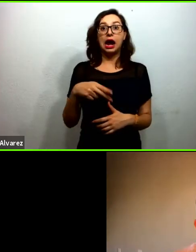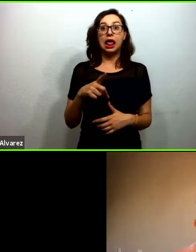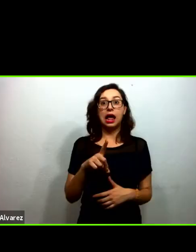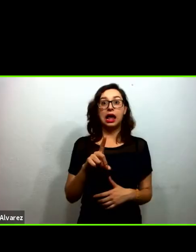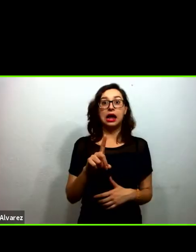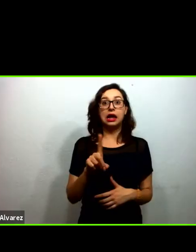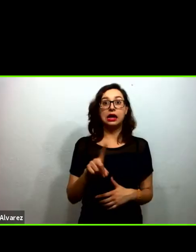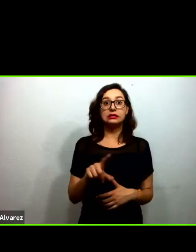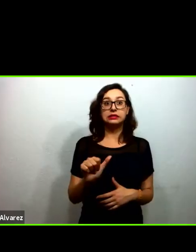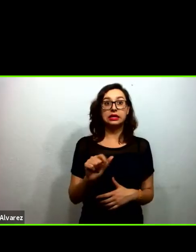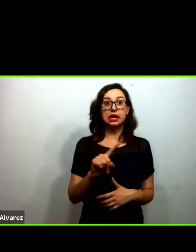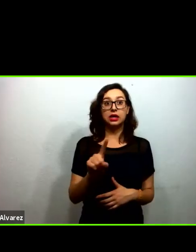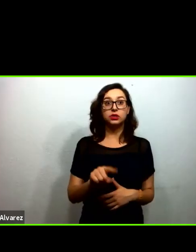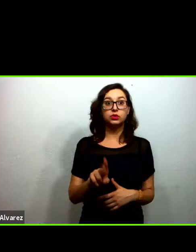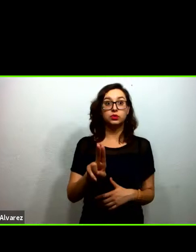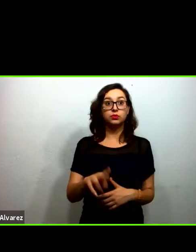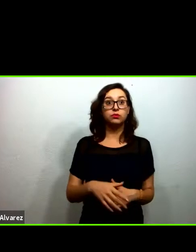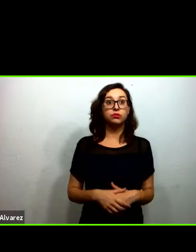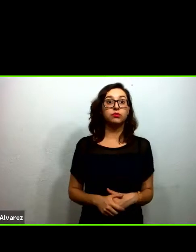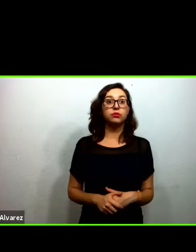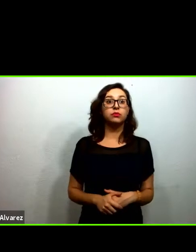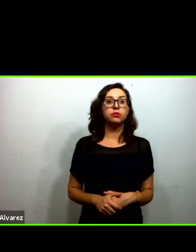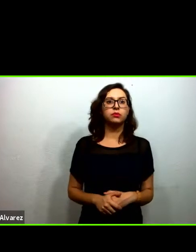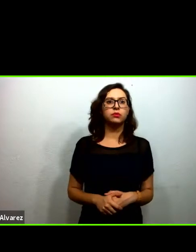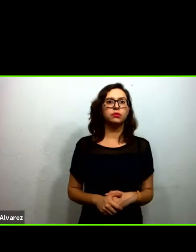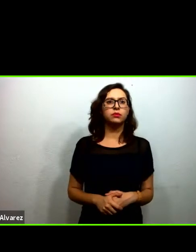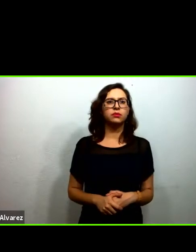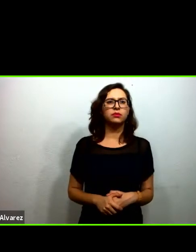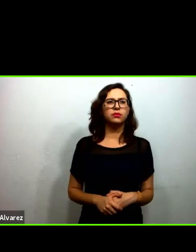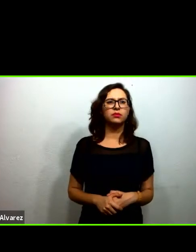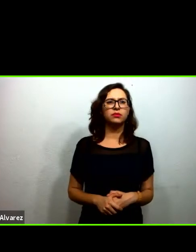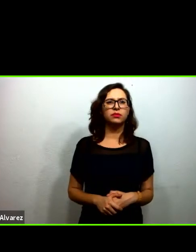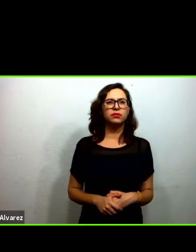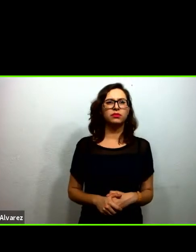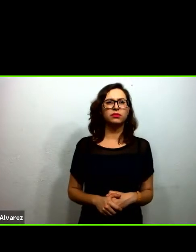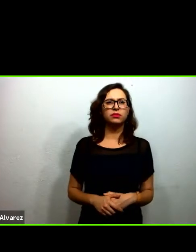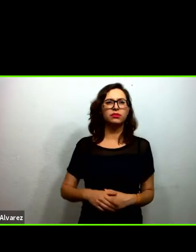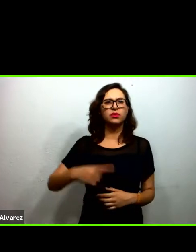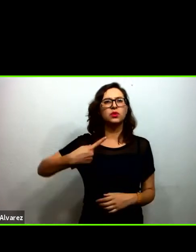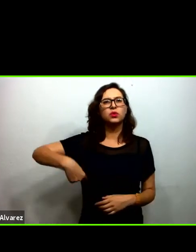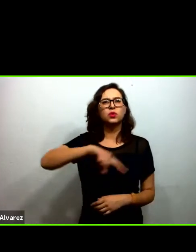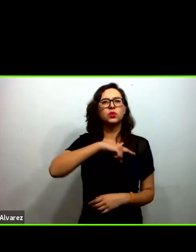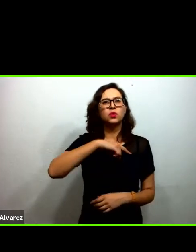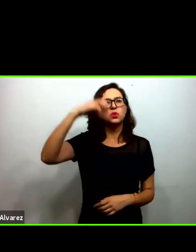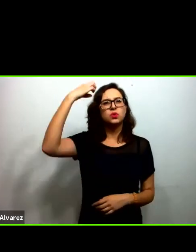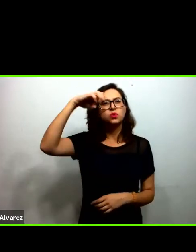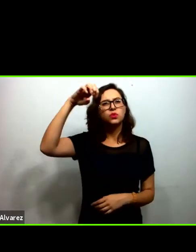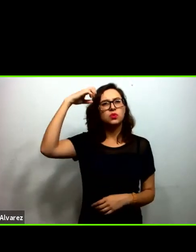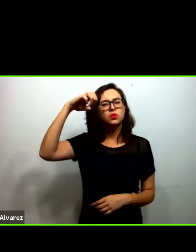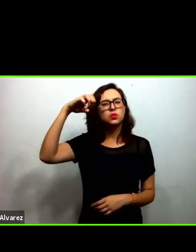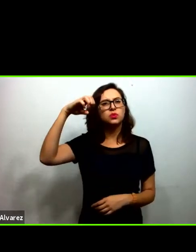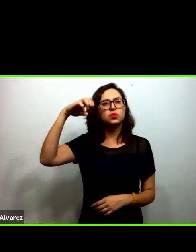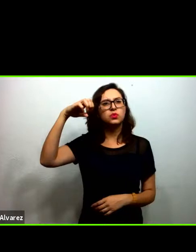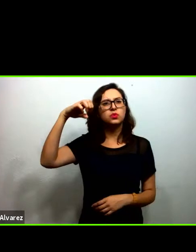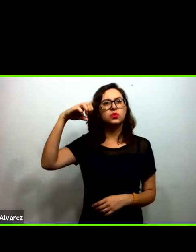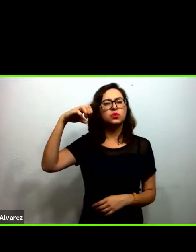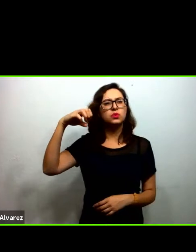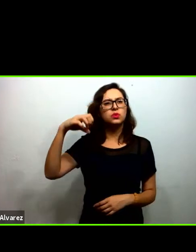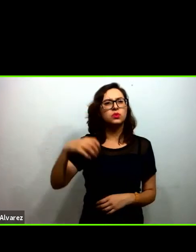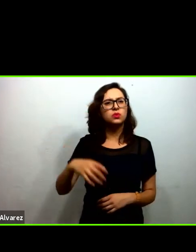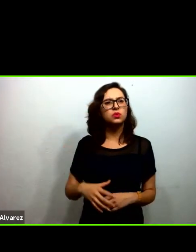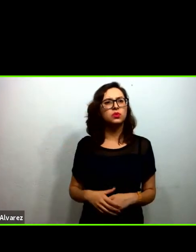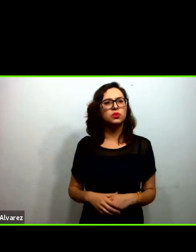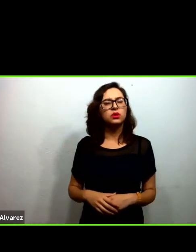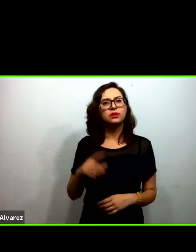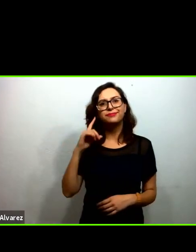finales y como no con mucho gusto bueno nuestra experiencia para formar alianzas se necesita bueno para formar alianzas y que